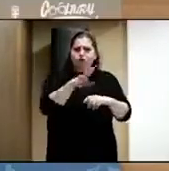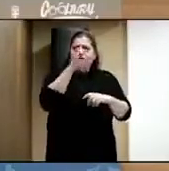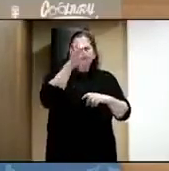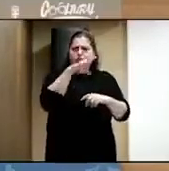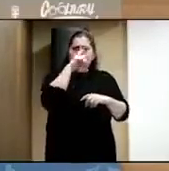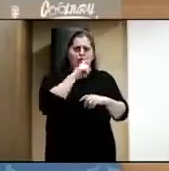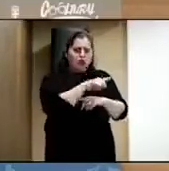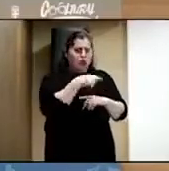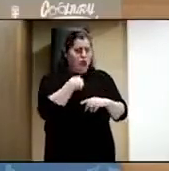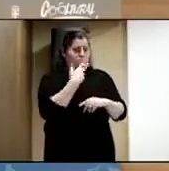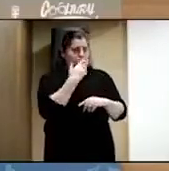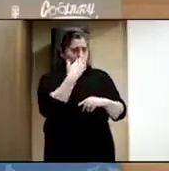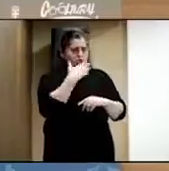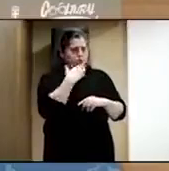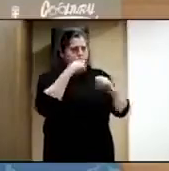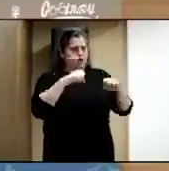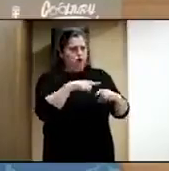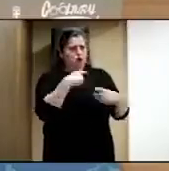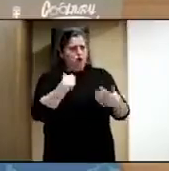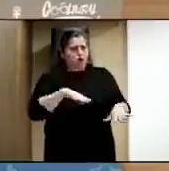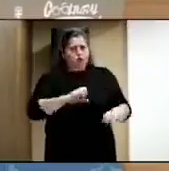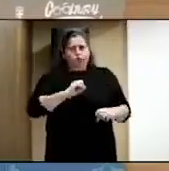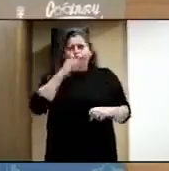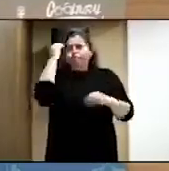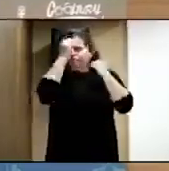te hace que reflexionar, ¿no?